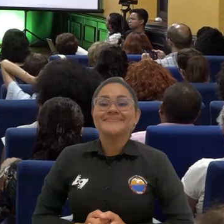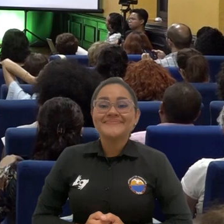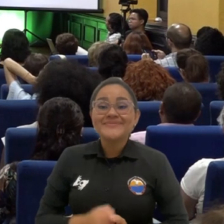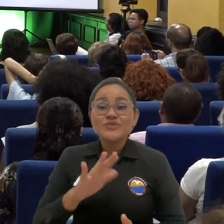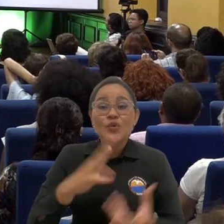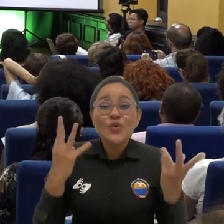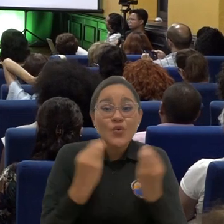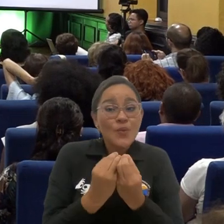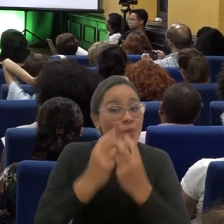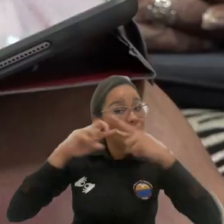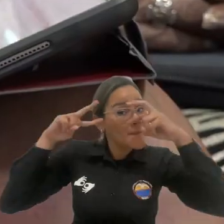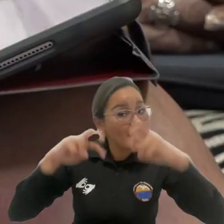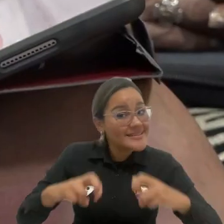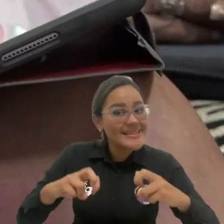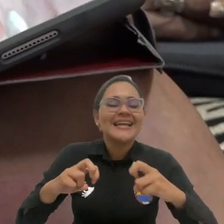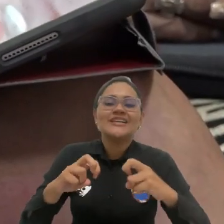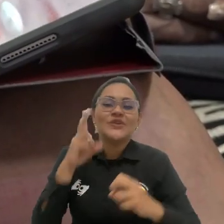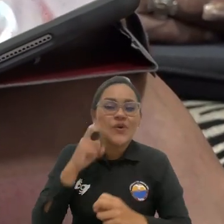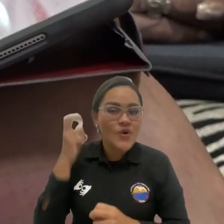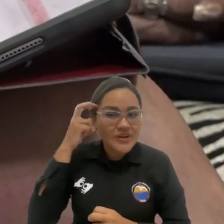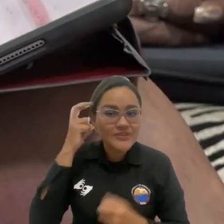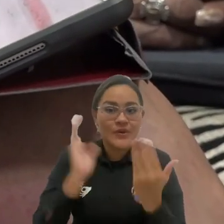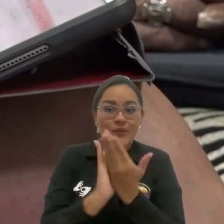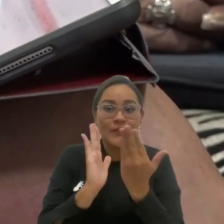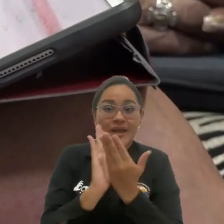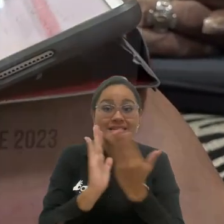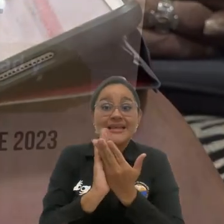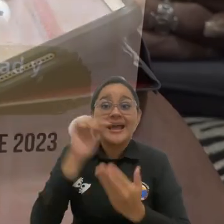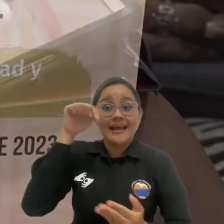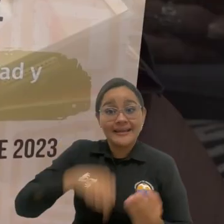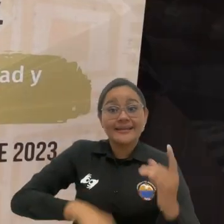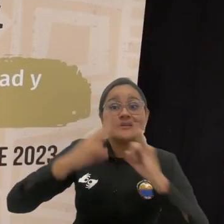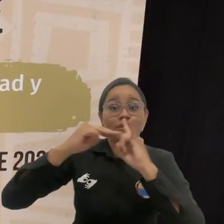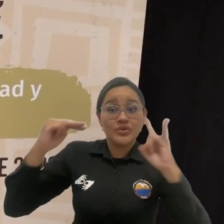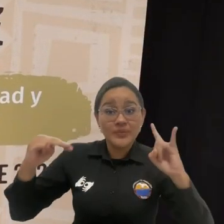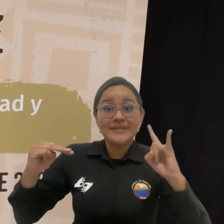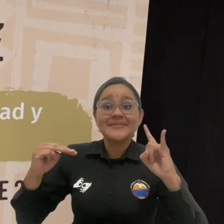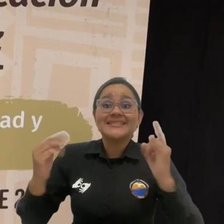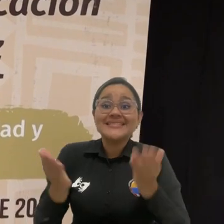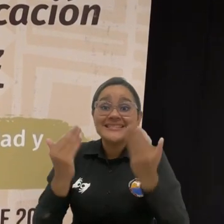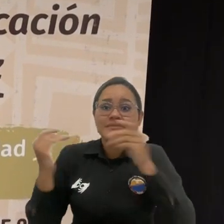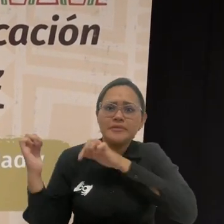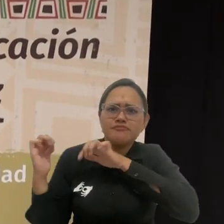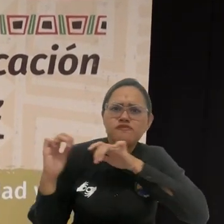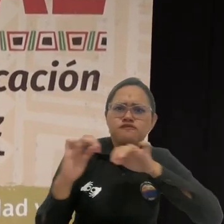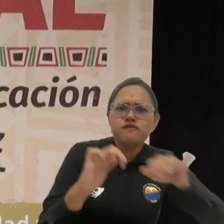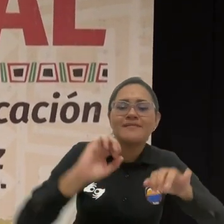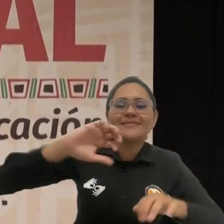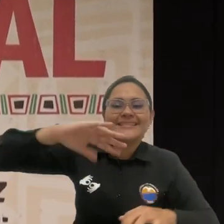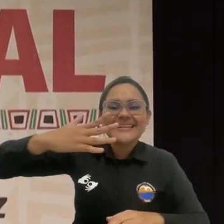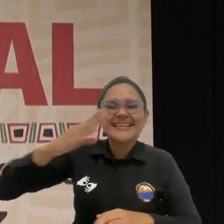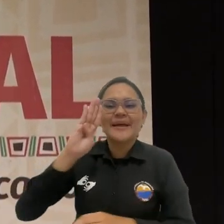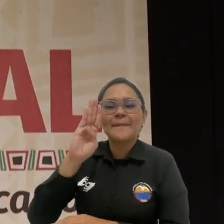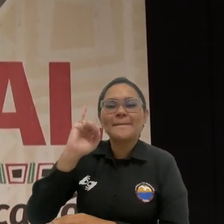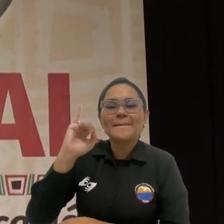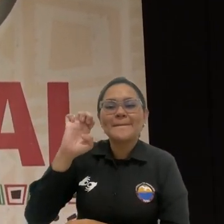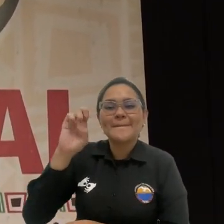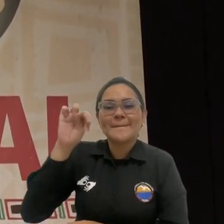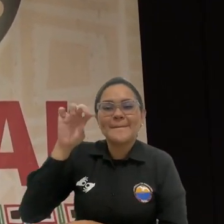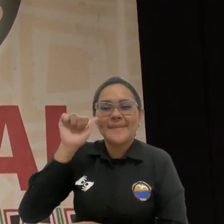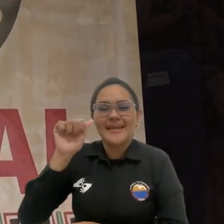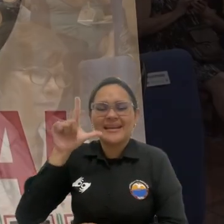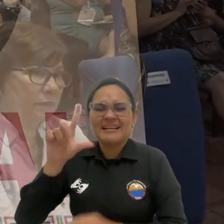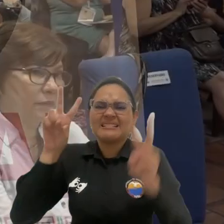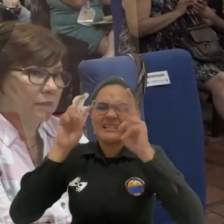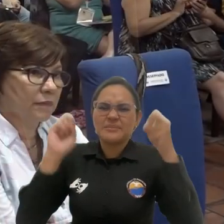A través del Grupo de Investigación, Cognición y Educación, la Universidad del Magdalena logró ser sede de la V Bienal Internacional de